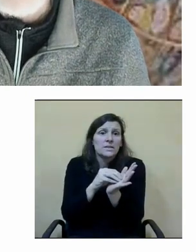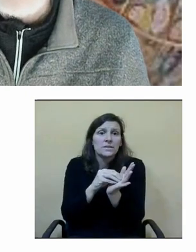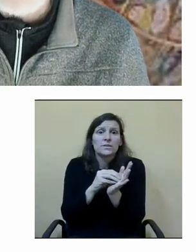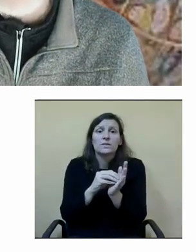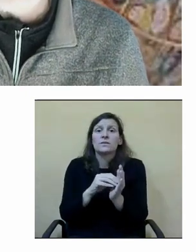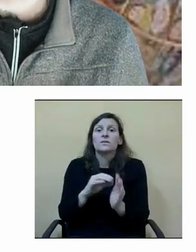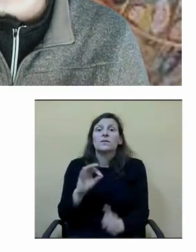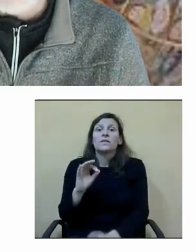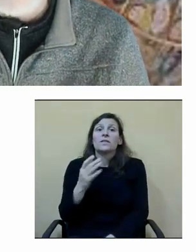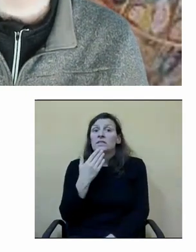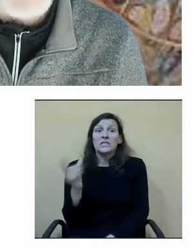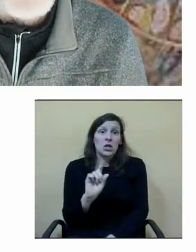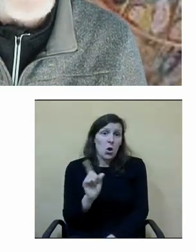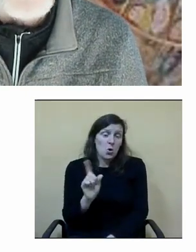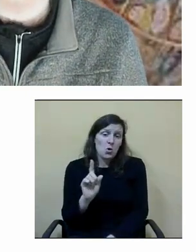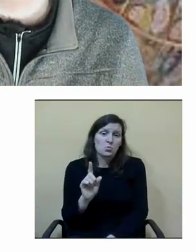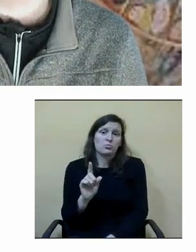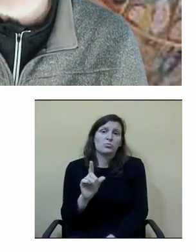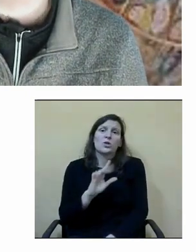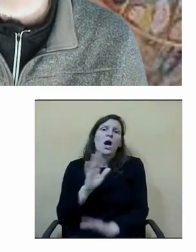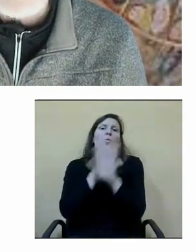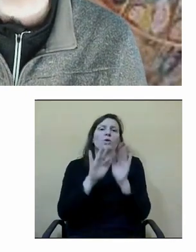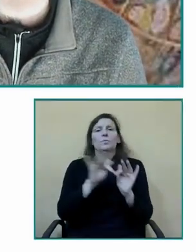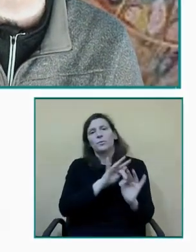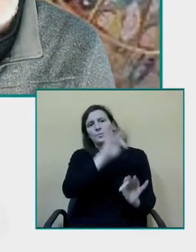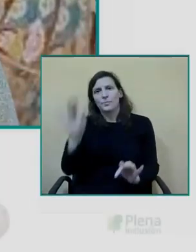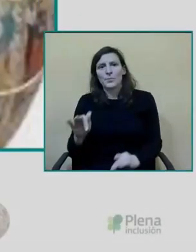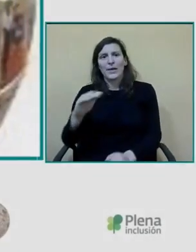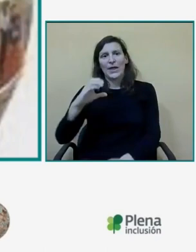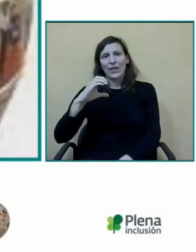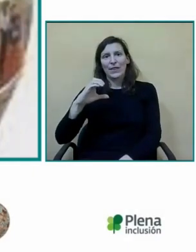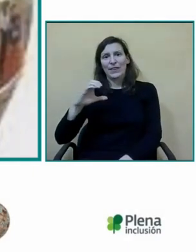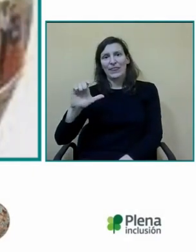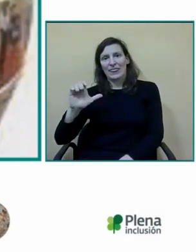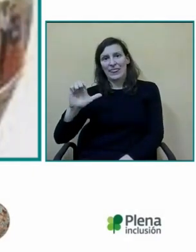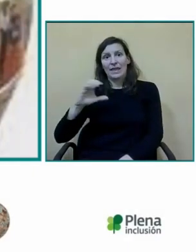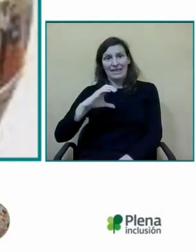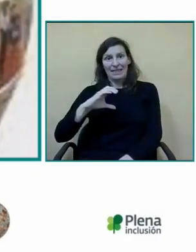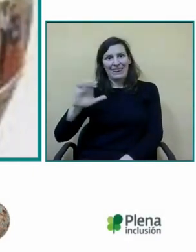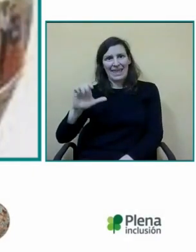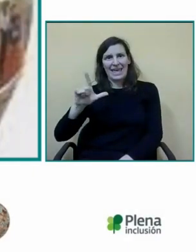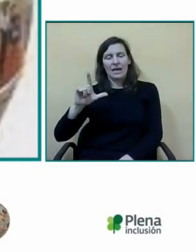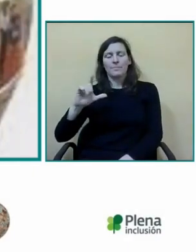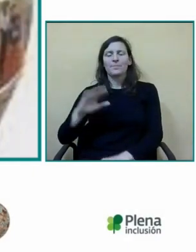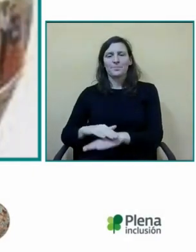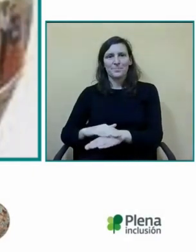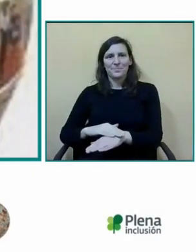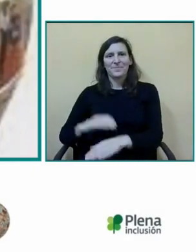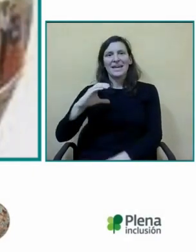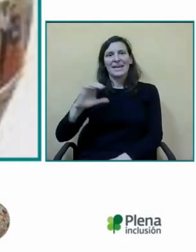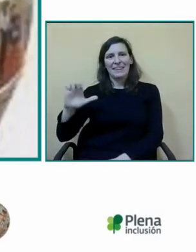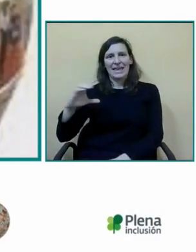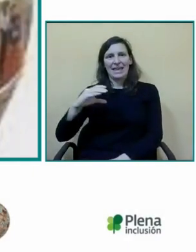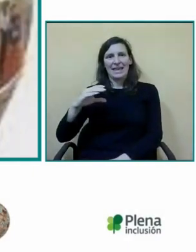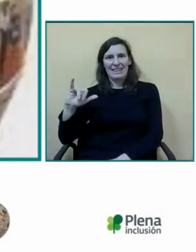y si no pues le daría la palabra a Cecilia que es la organizadora de esta reunión